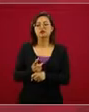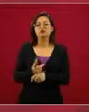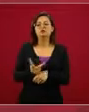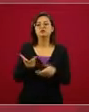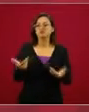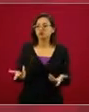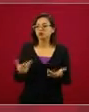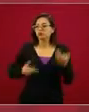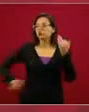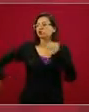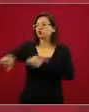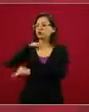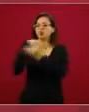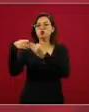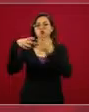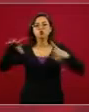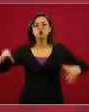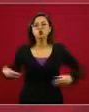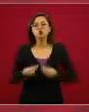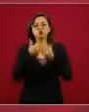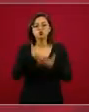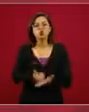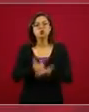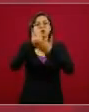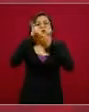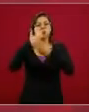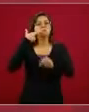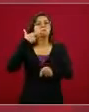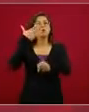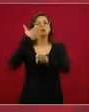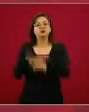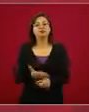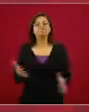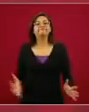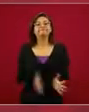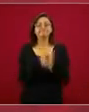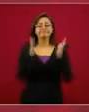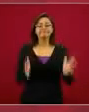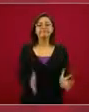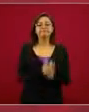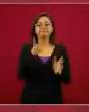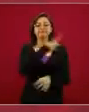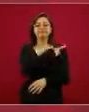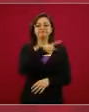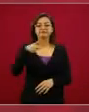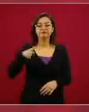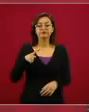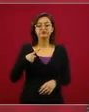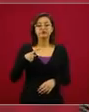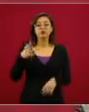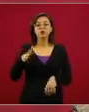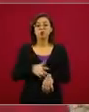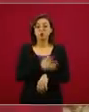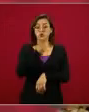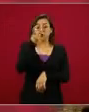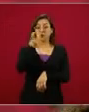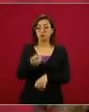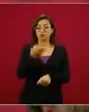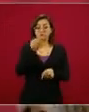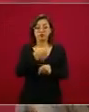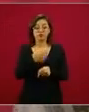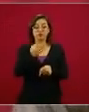todos somos corresponsables y todos debemos de participar. Por eso, ante este